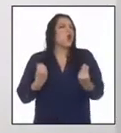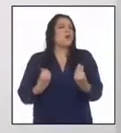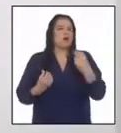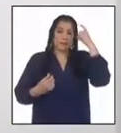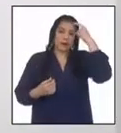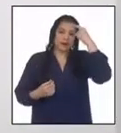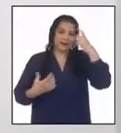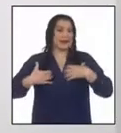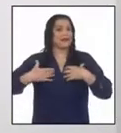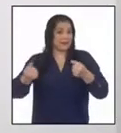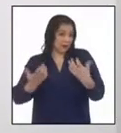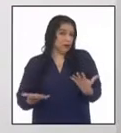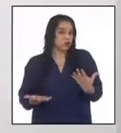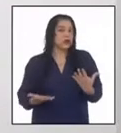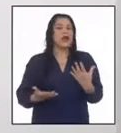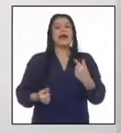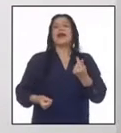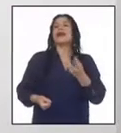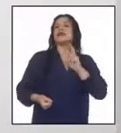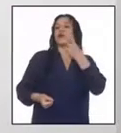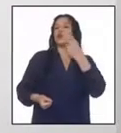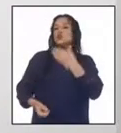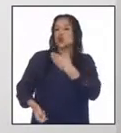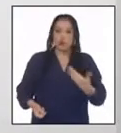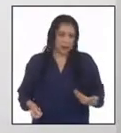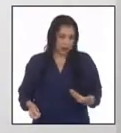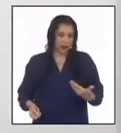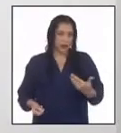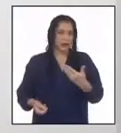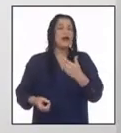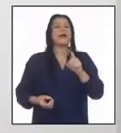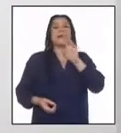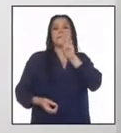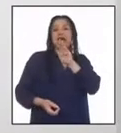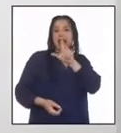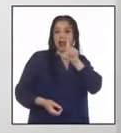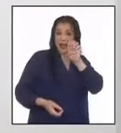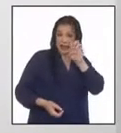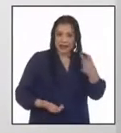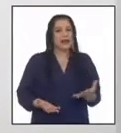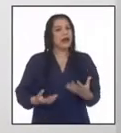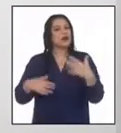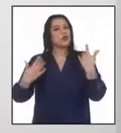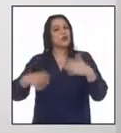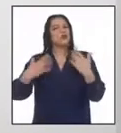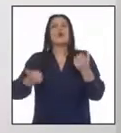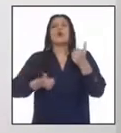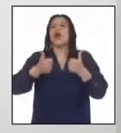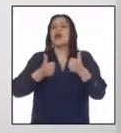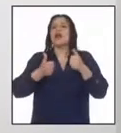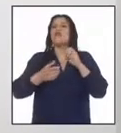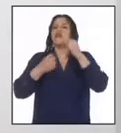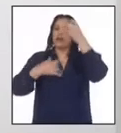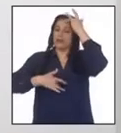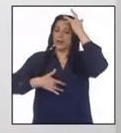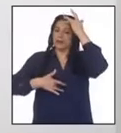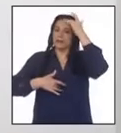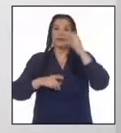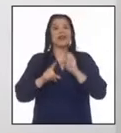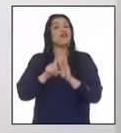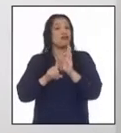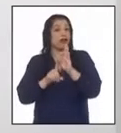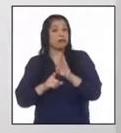política de salud pública durante el segundo gobierno de Augusto B. Leguía enfrentó la epidemia de la fiebre amarilla.